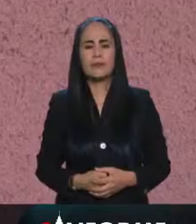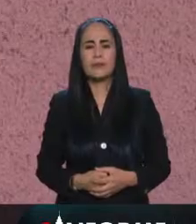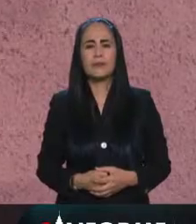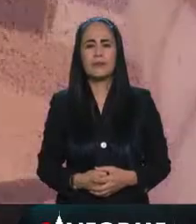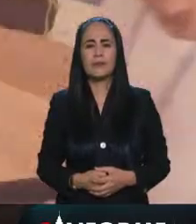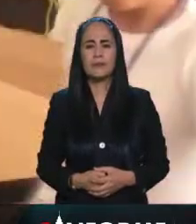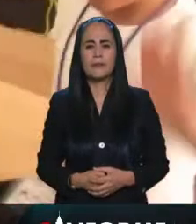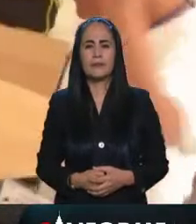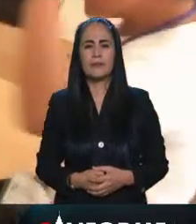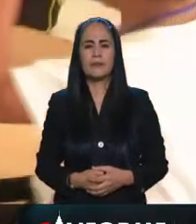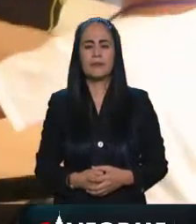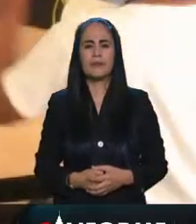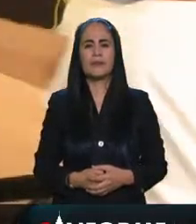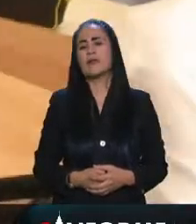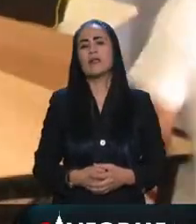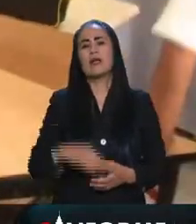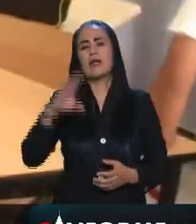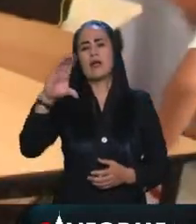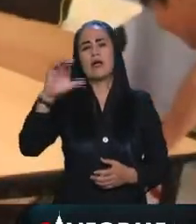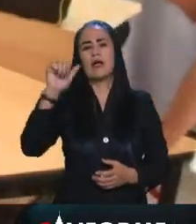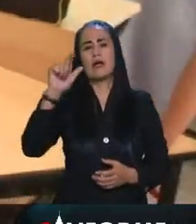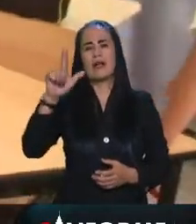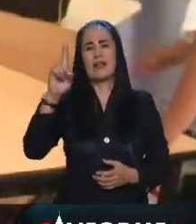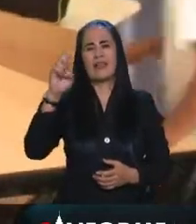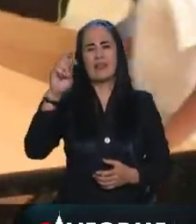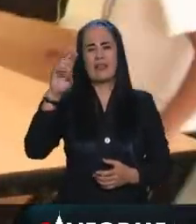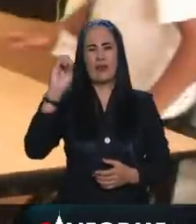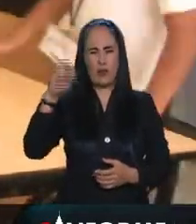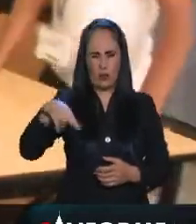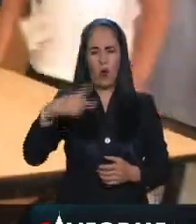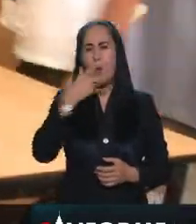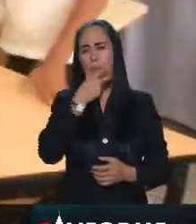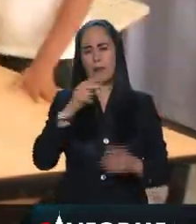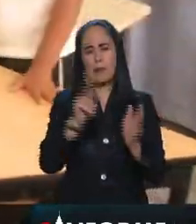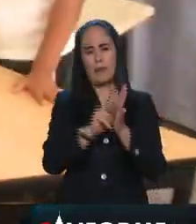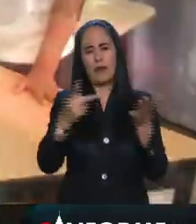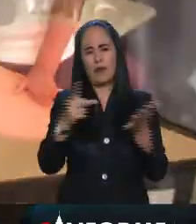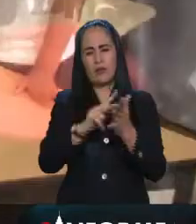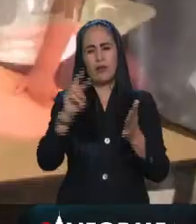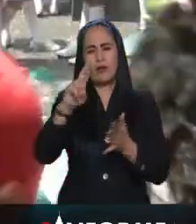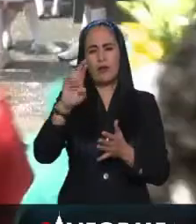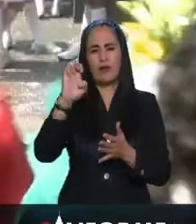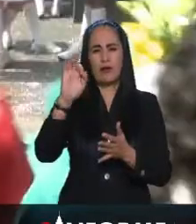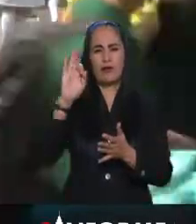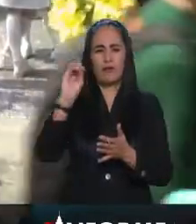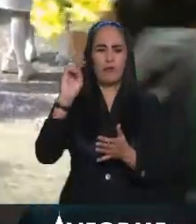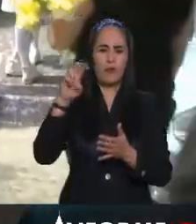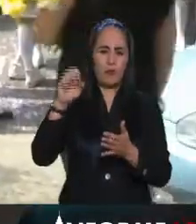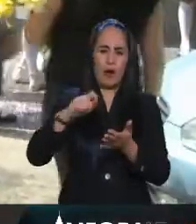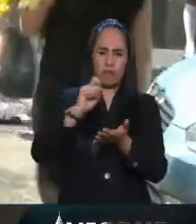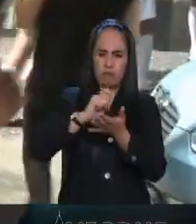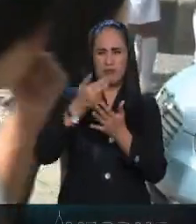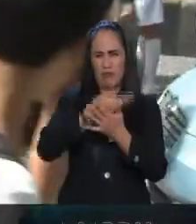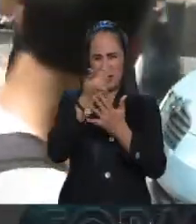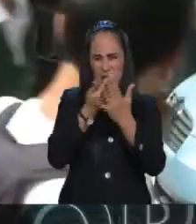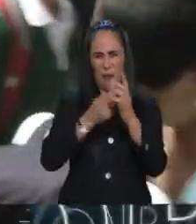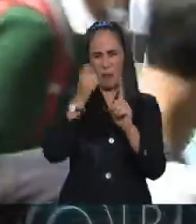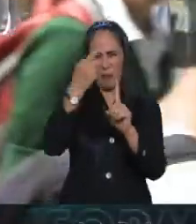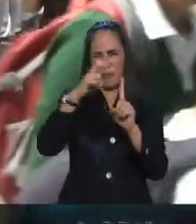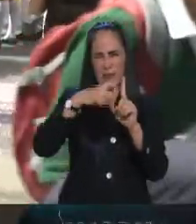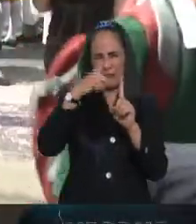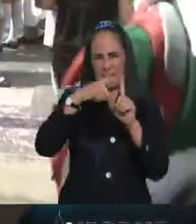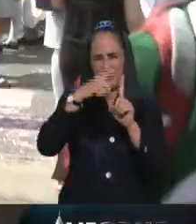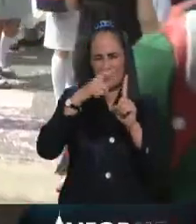estaba este Paco Calderón el caritaturista del tráico reforma y había como una especie como debate de ideas pero lo que me llevó la atención azul es que